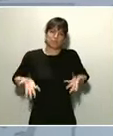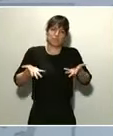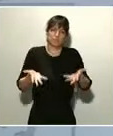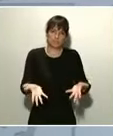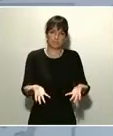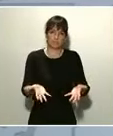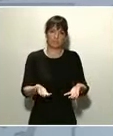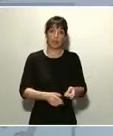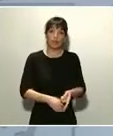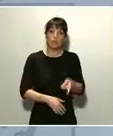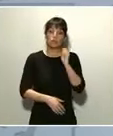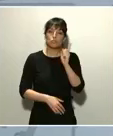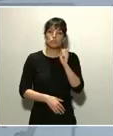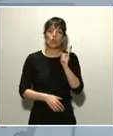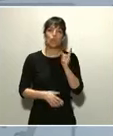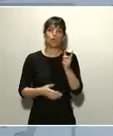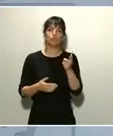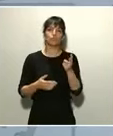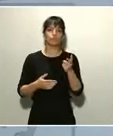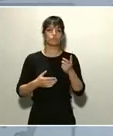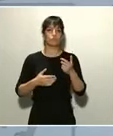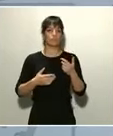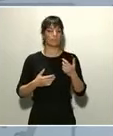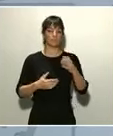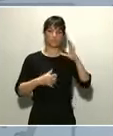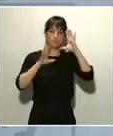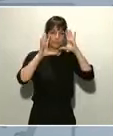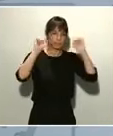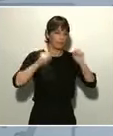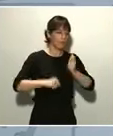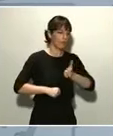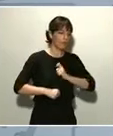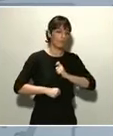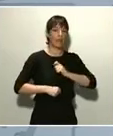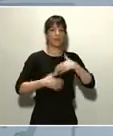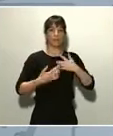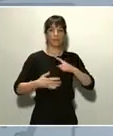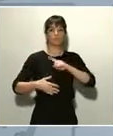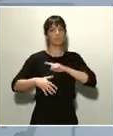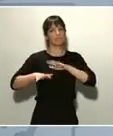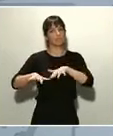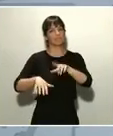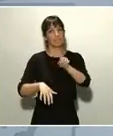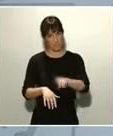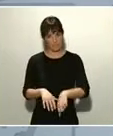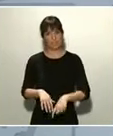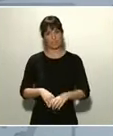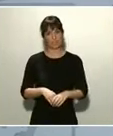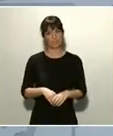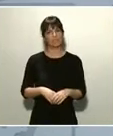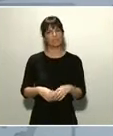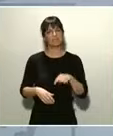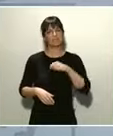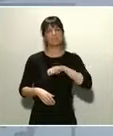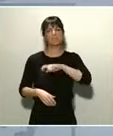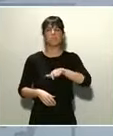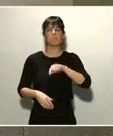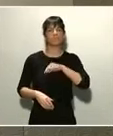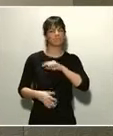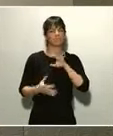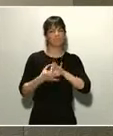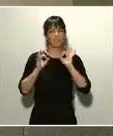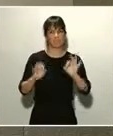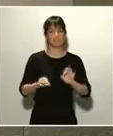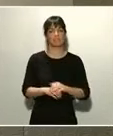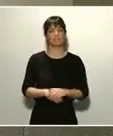punto de vista de las fuerzas y cuerpos de seguridad del Estado, sino también de las fuerzas armadas. Y creo que eso así lo sienten los españoles. Presidente, una última pregunta.